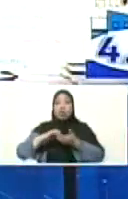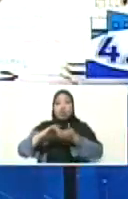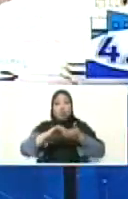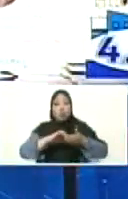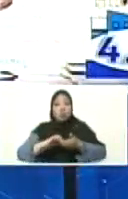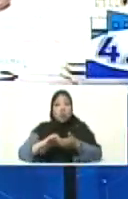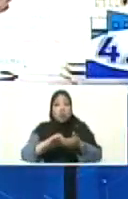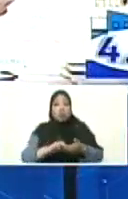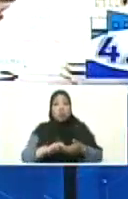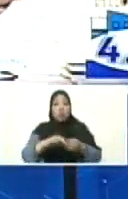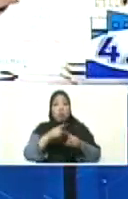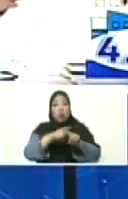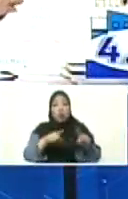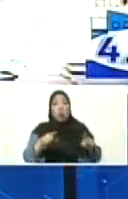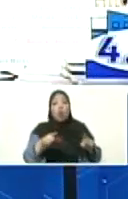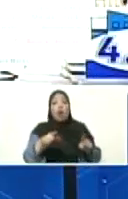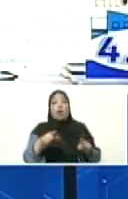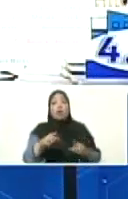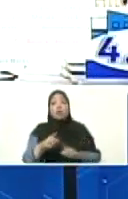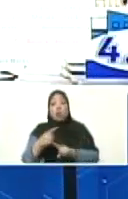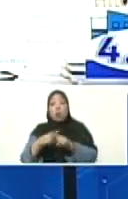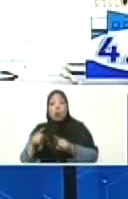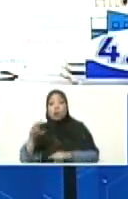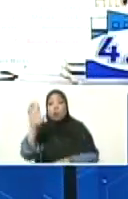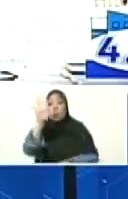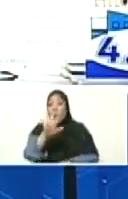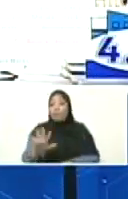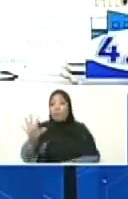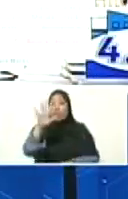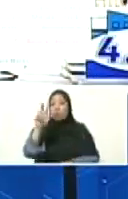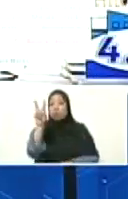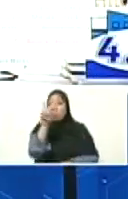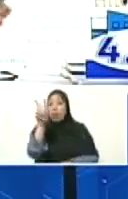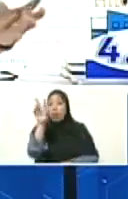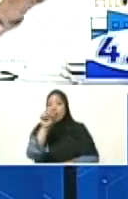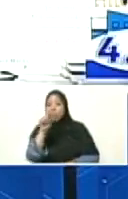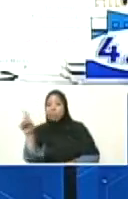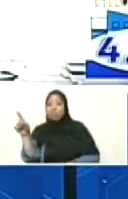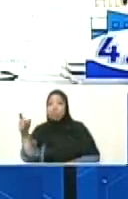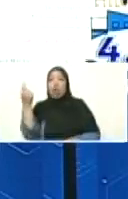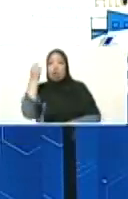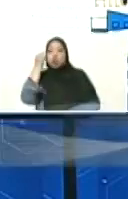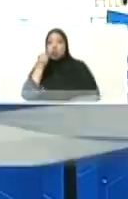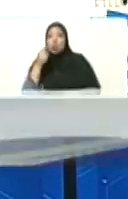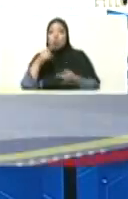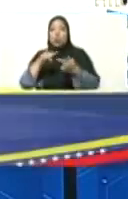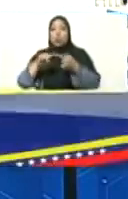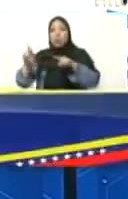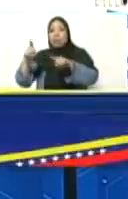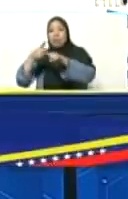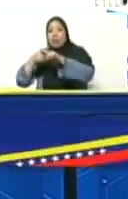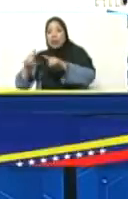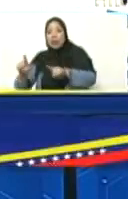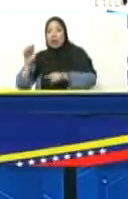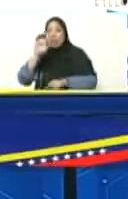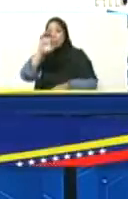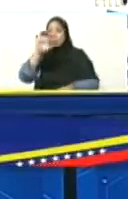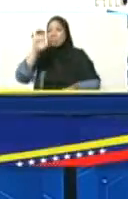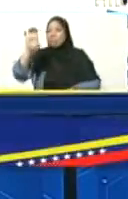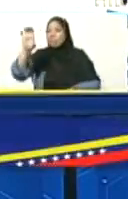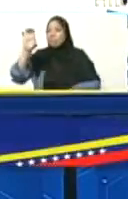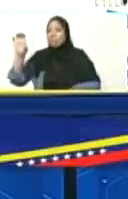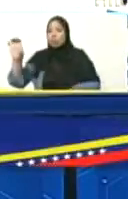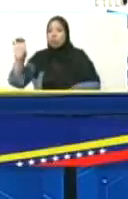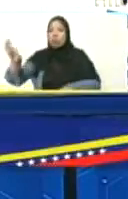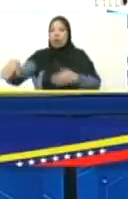oriente, desde los cuatro puntos cardinales de Venezuela, se vinieron hacia Caracas, hacia el